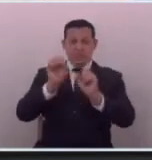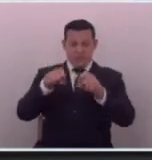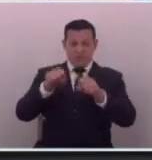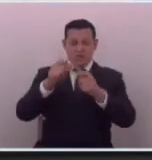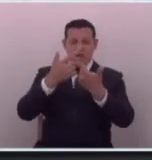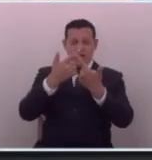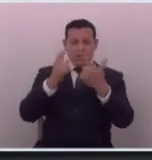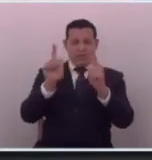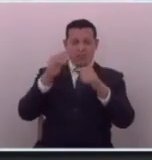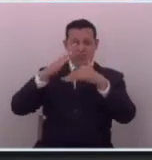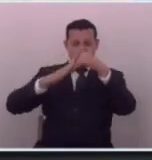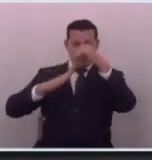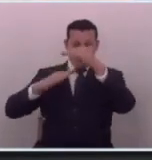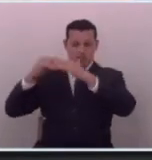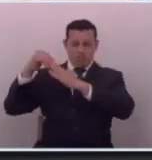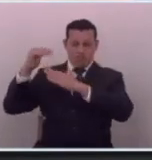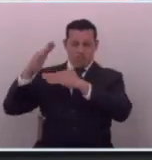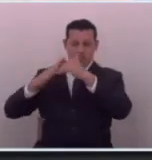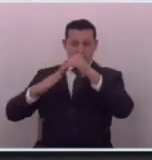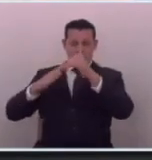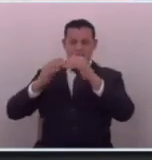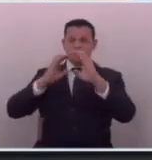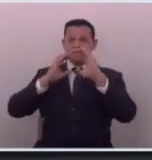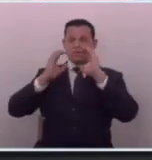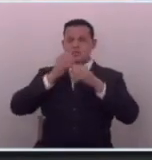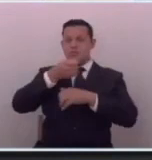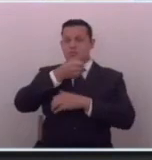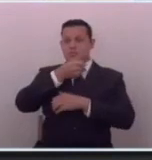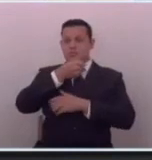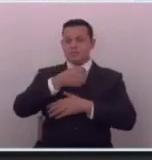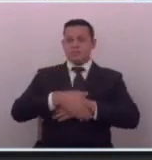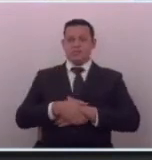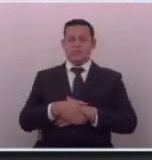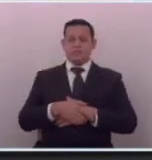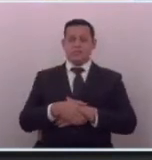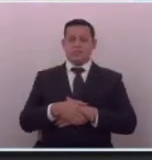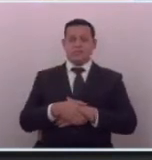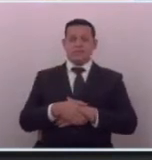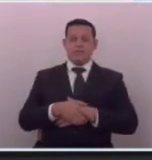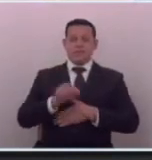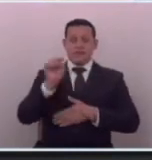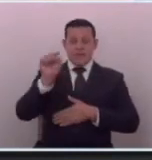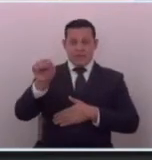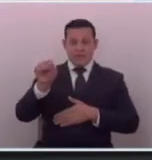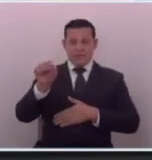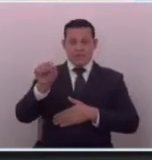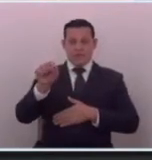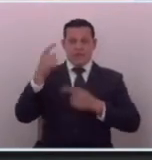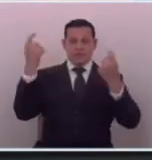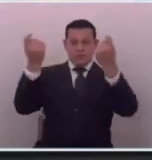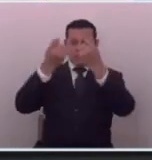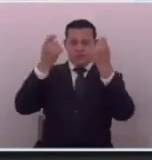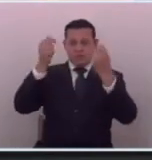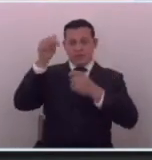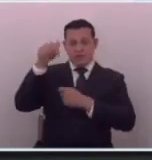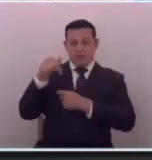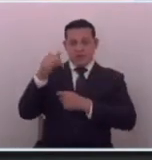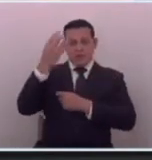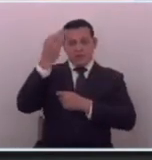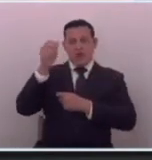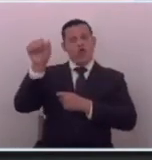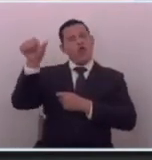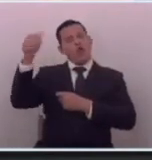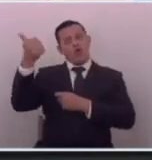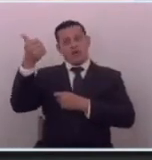libertad de prensa que hay y eso es lo que estamos conmemorando nada más no